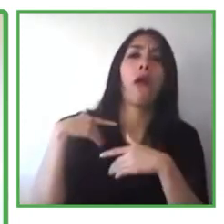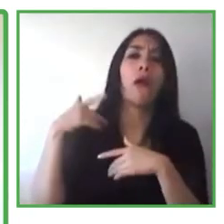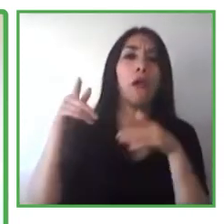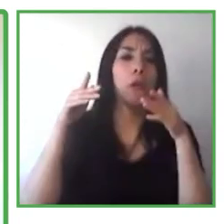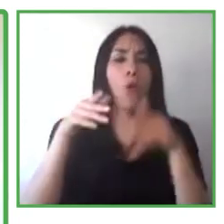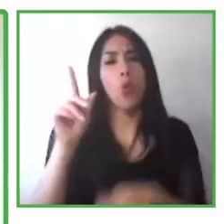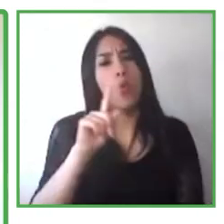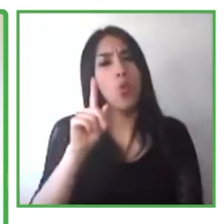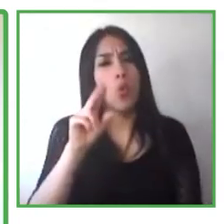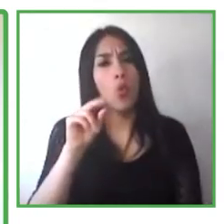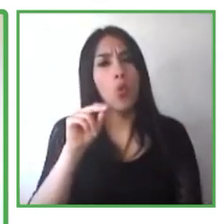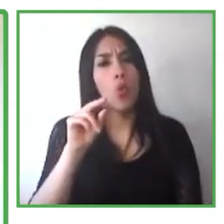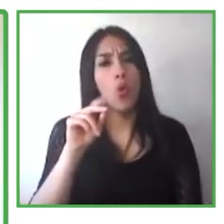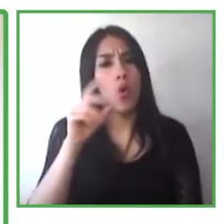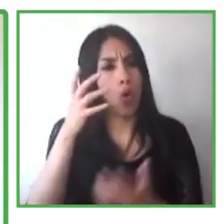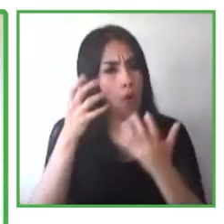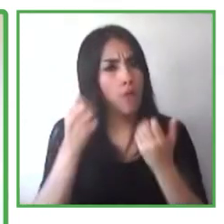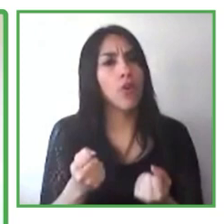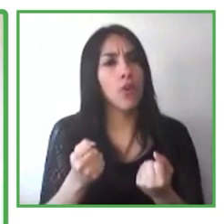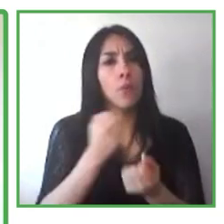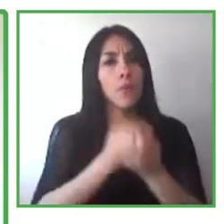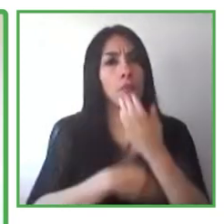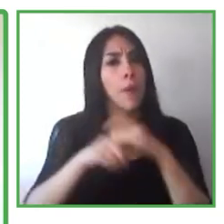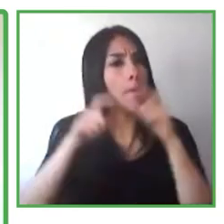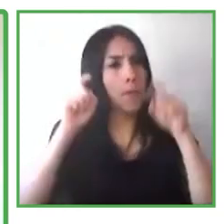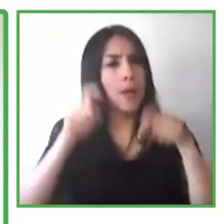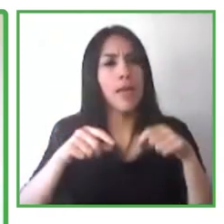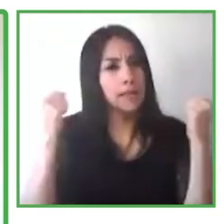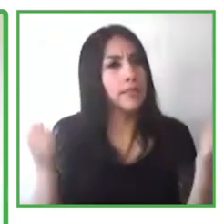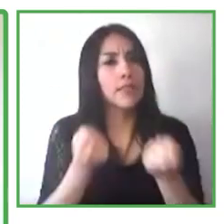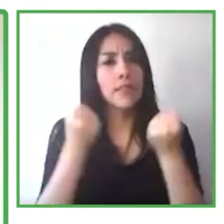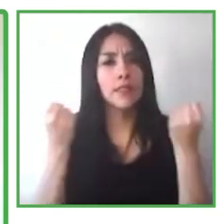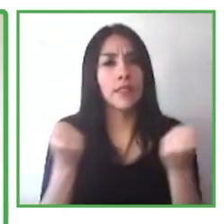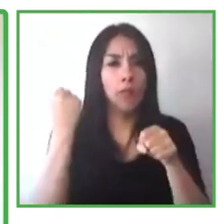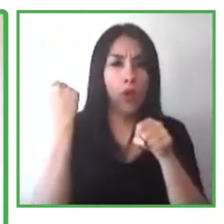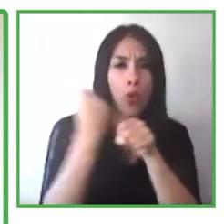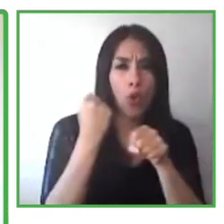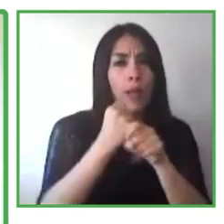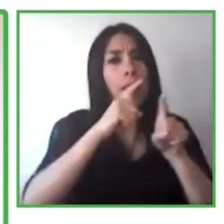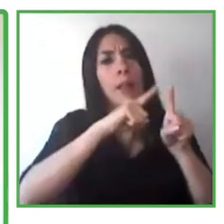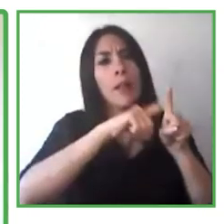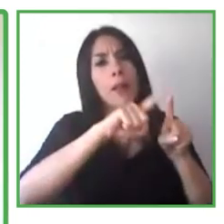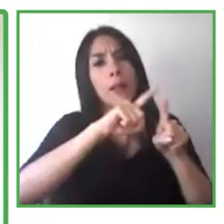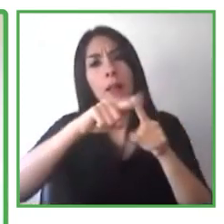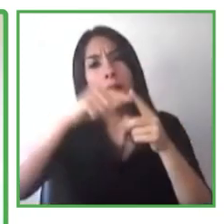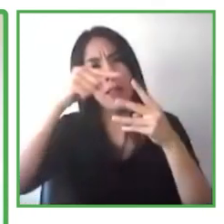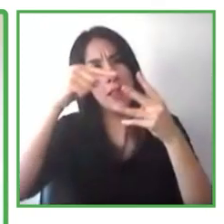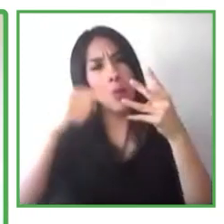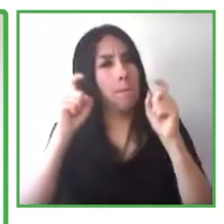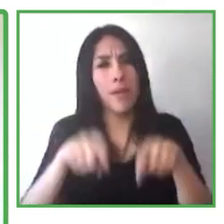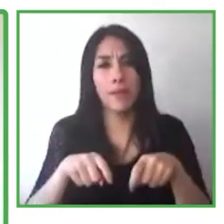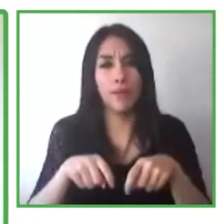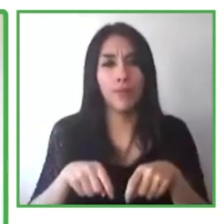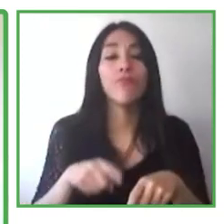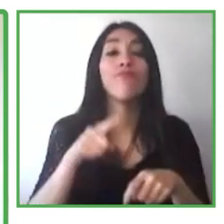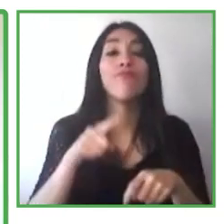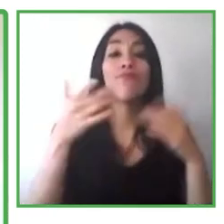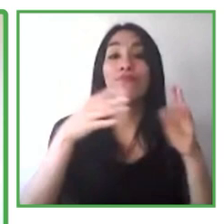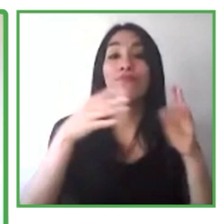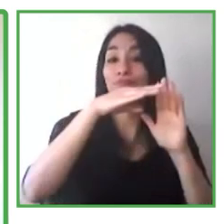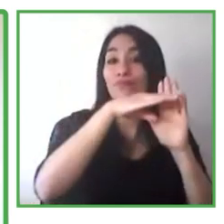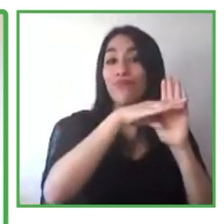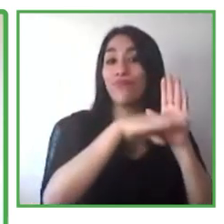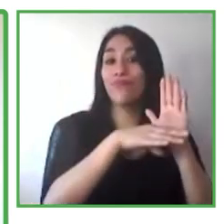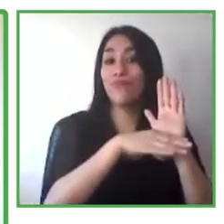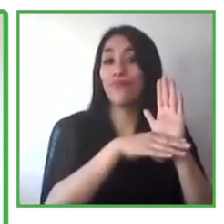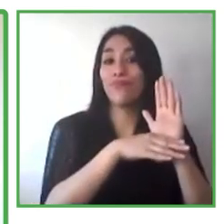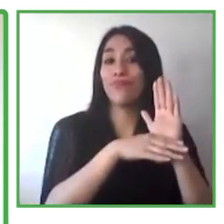en el sector de TI. Dentro de nuestro programa de neurodiversidad, solo en este programa hemos contratado a candidatos en más de